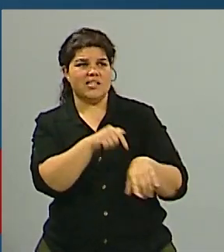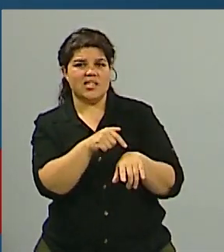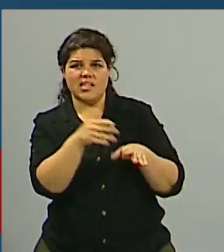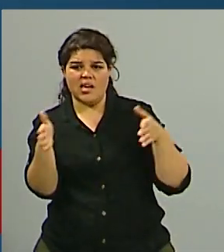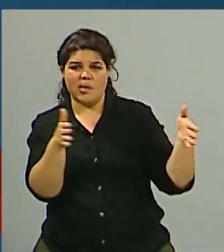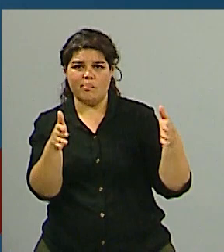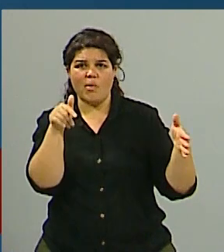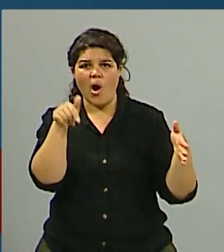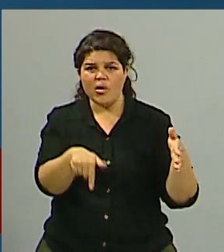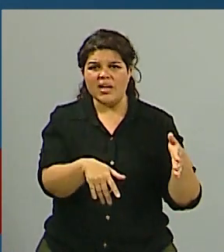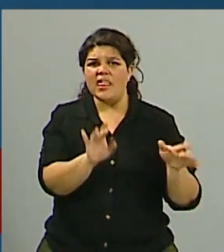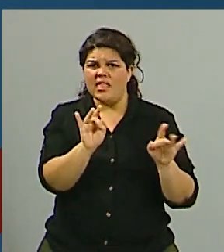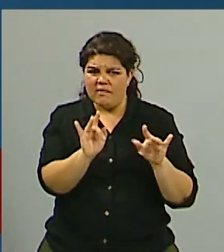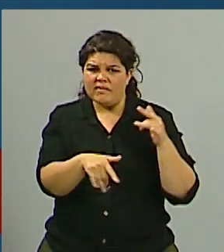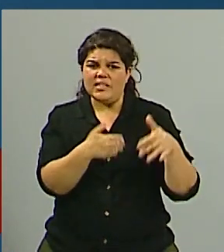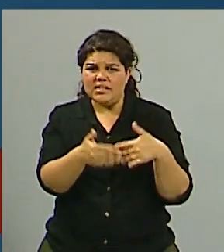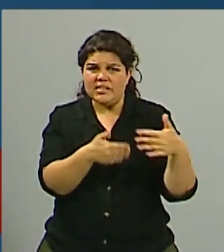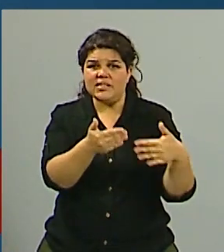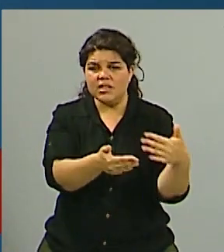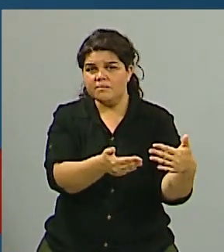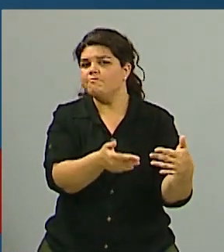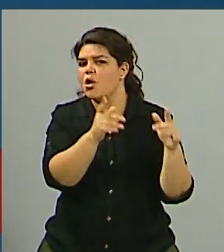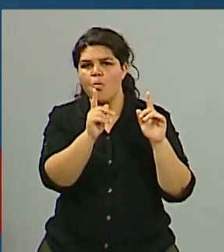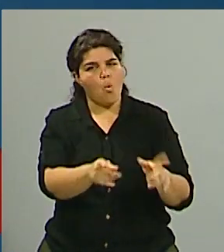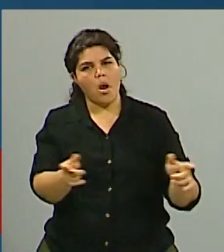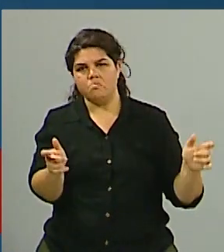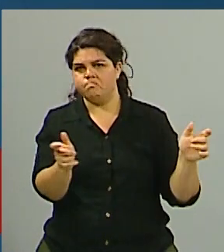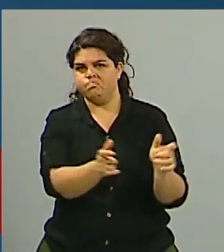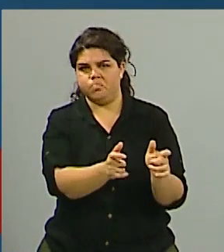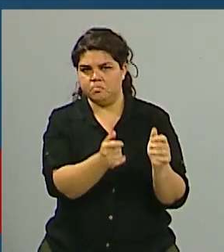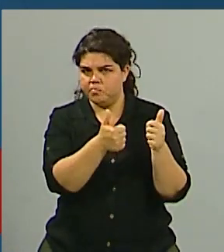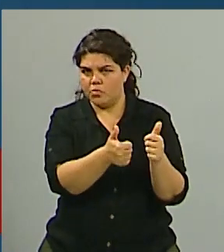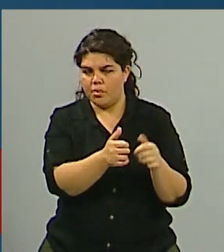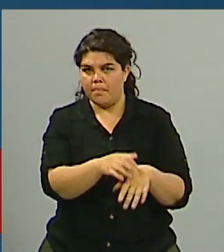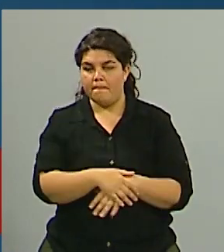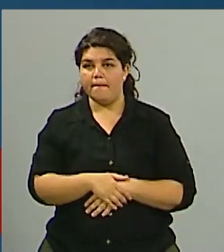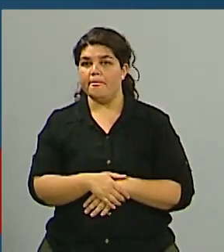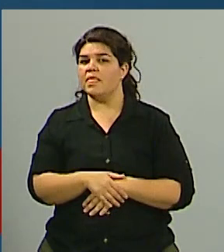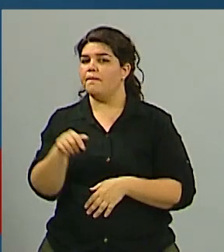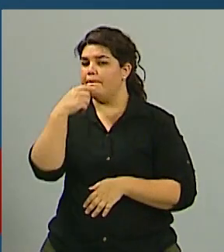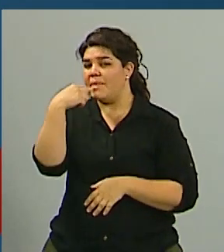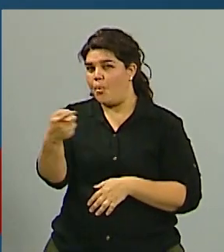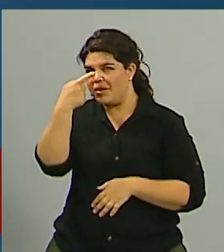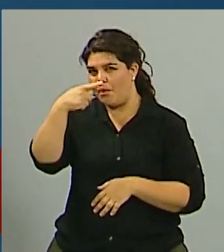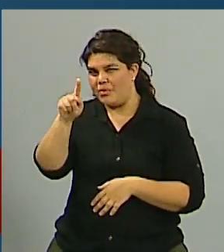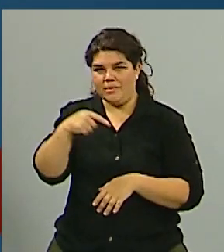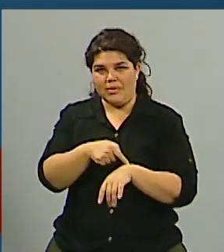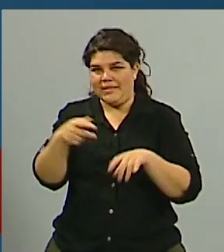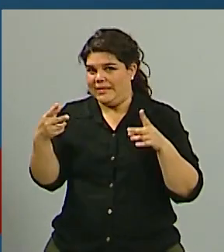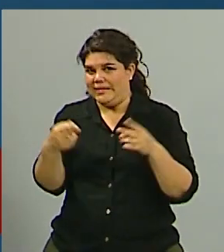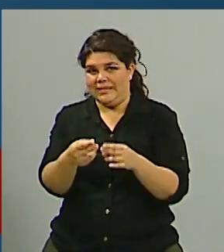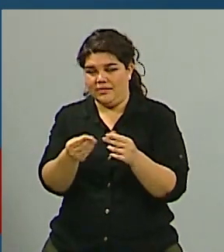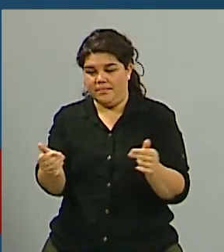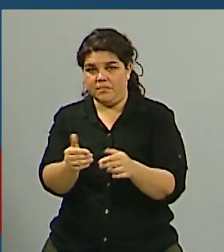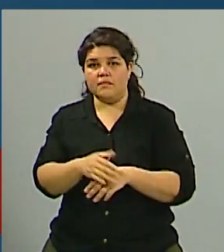Ricardo la última consulta porque ya tengo que cerrar la nota que cuál va a ser la pauta de aumentos pensando en la comparación de un verano a otro